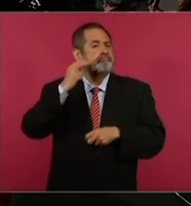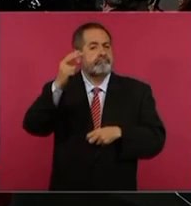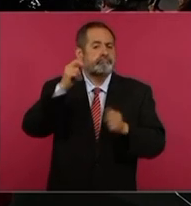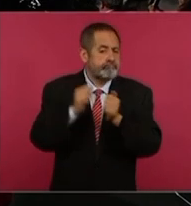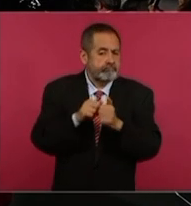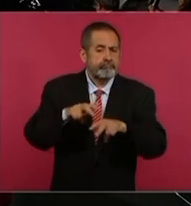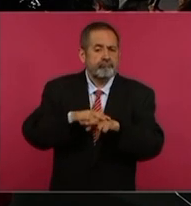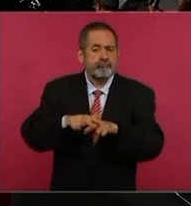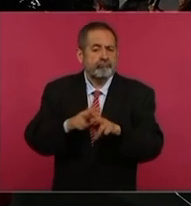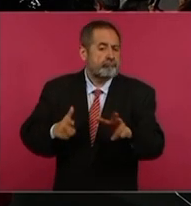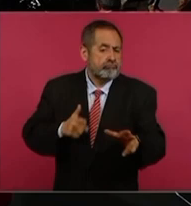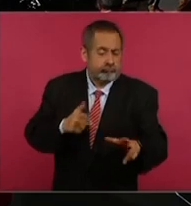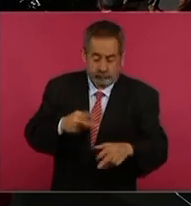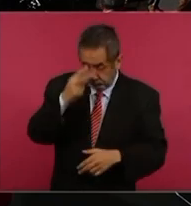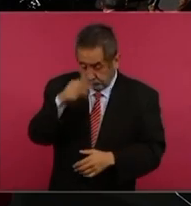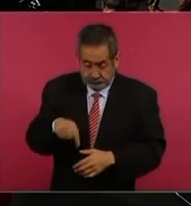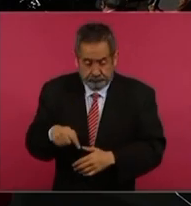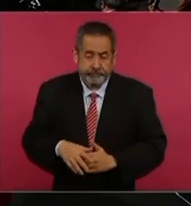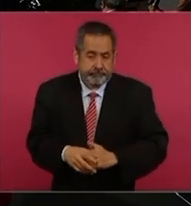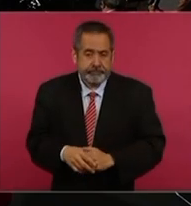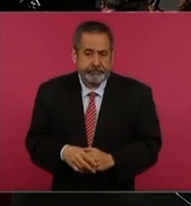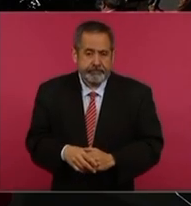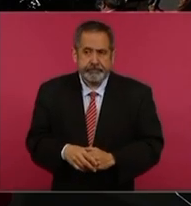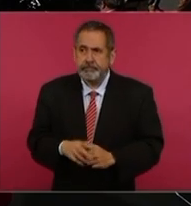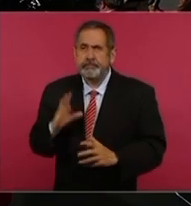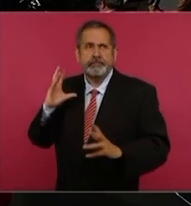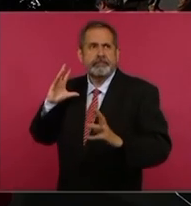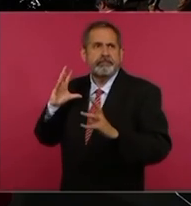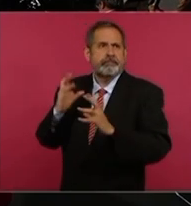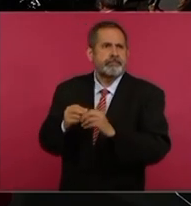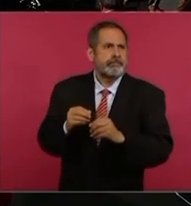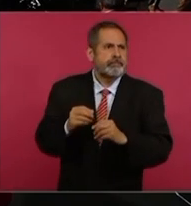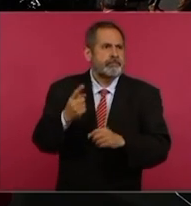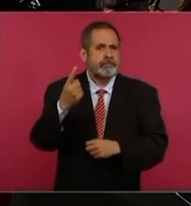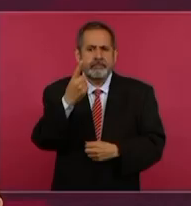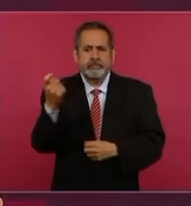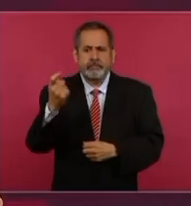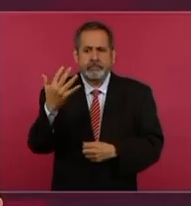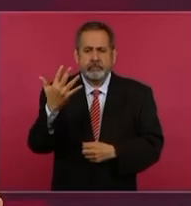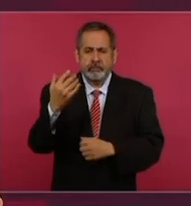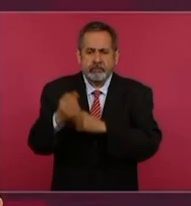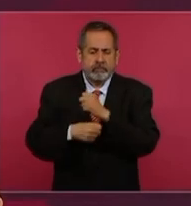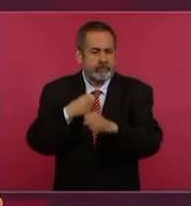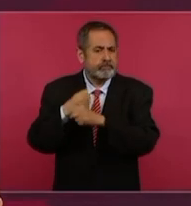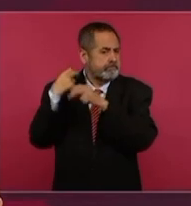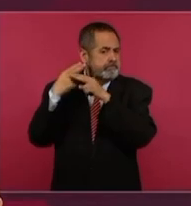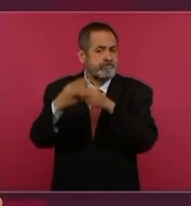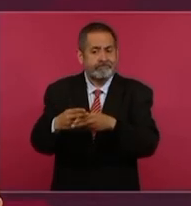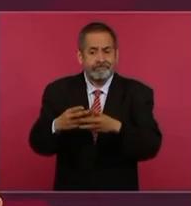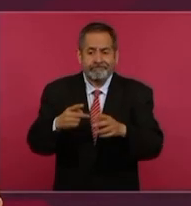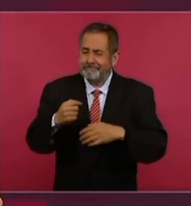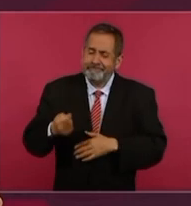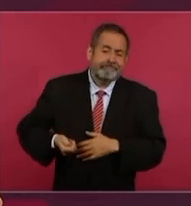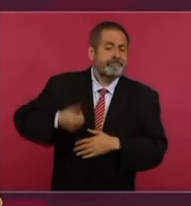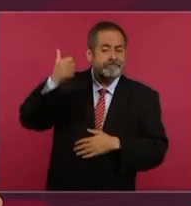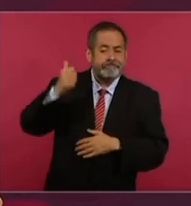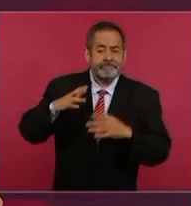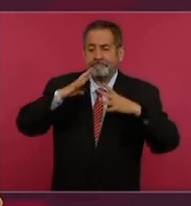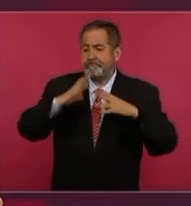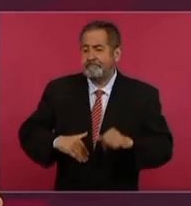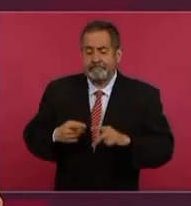Estamos cumpliendo 150 años desde el inicio